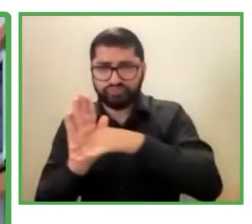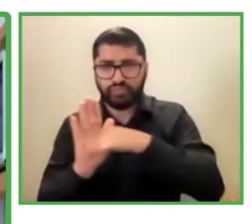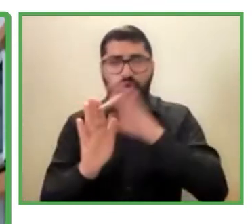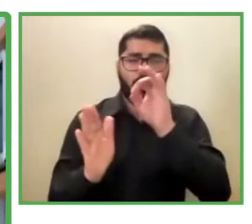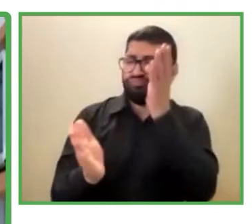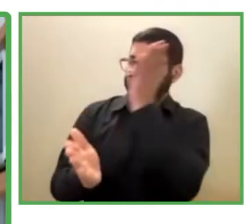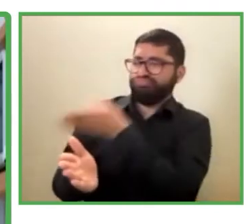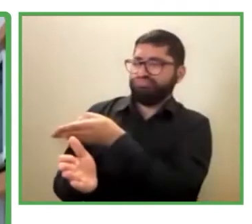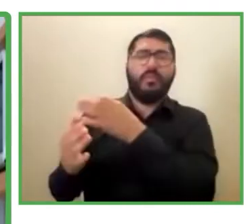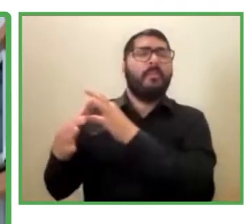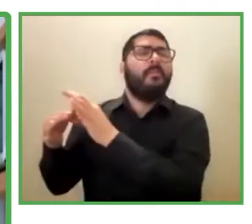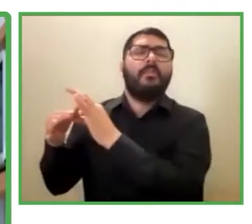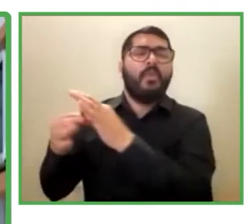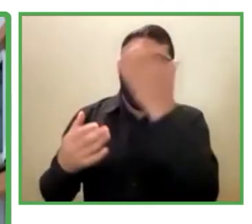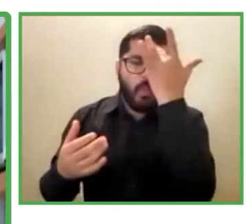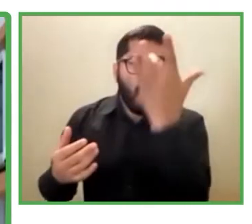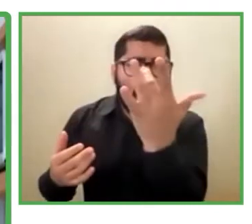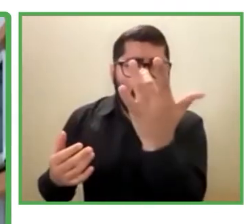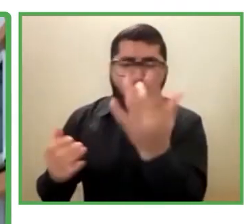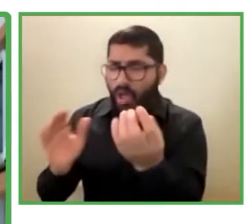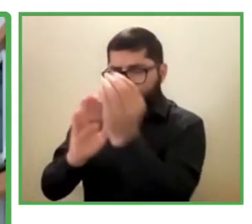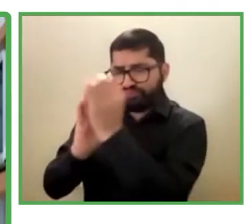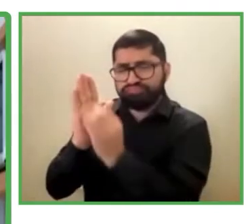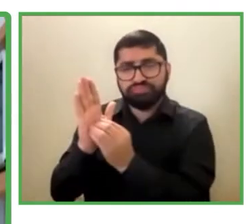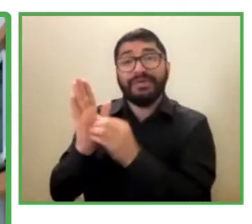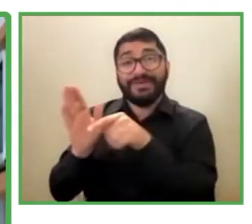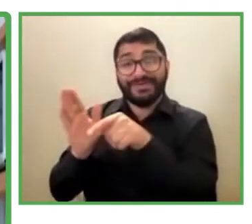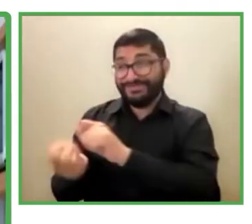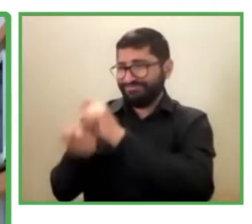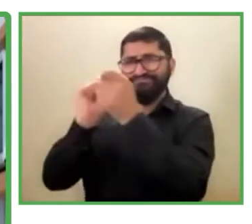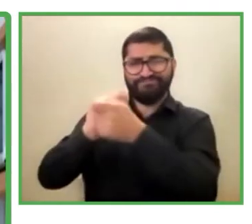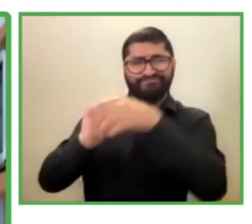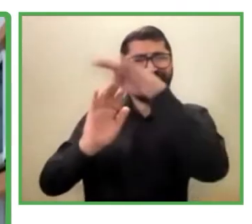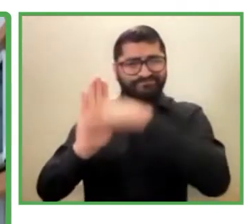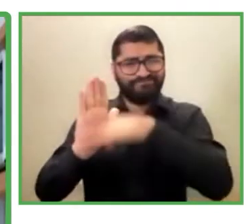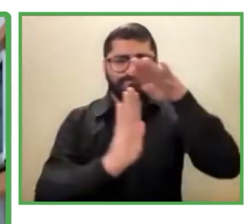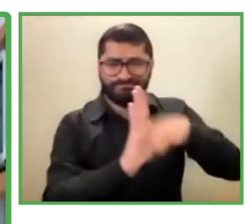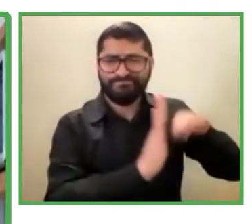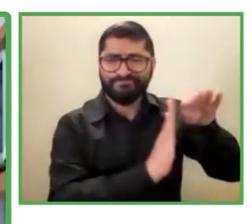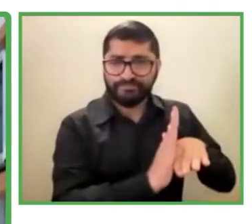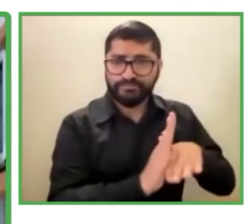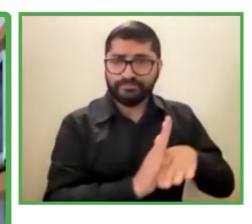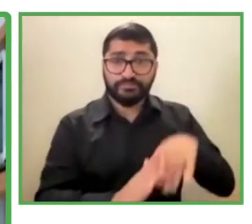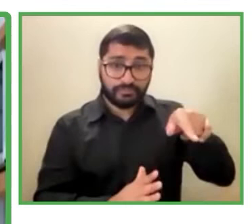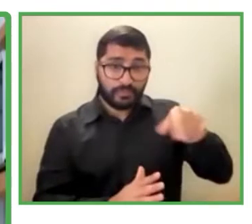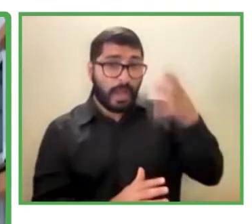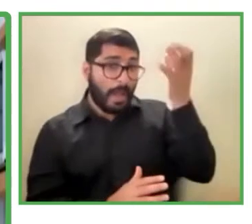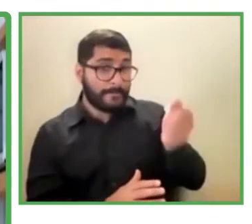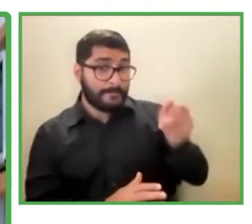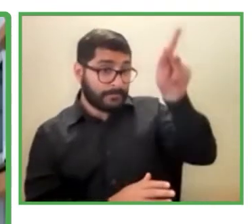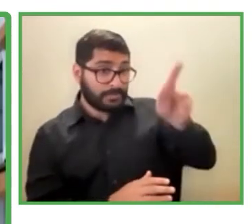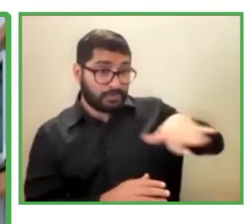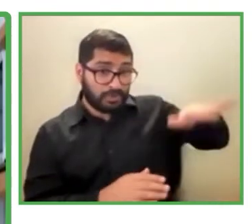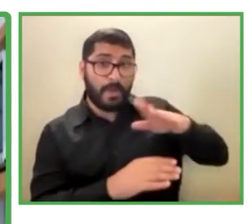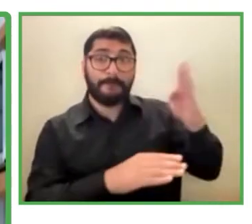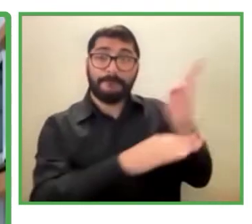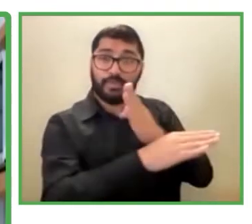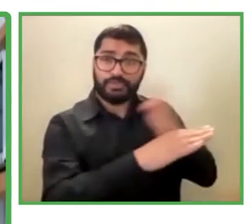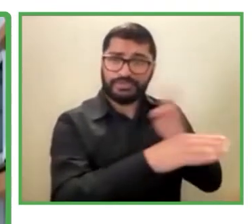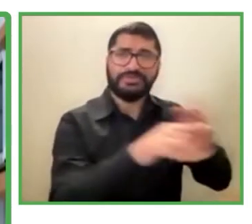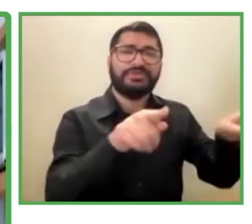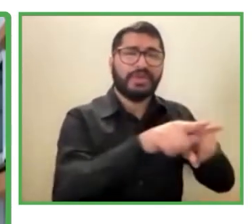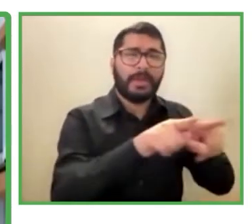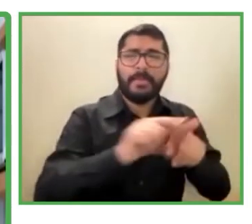estatus de su vacante. Desarrollamos también una plataforma anexa que va ligada y va